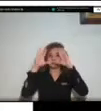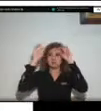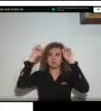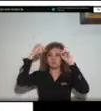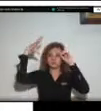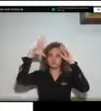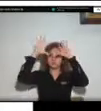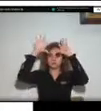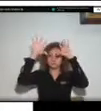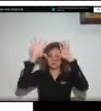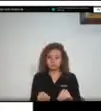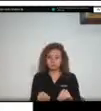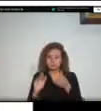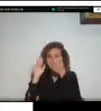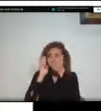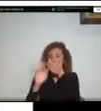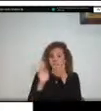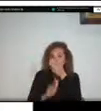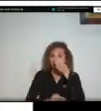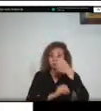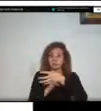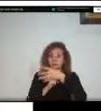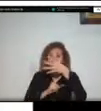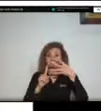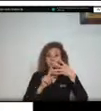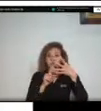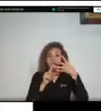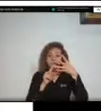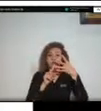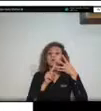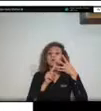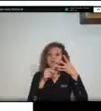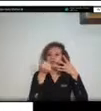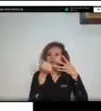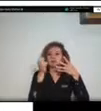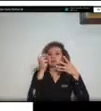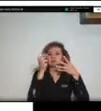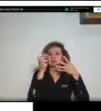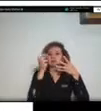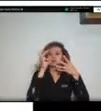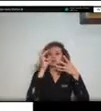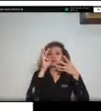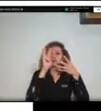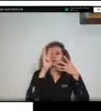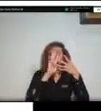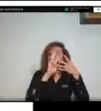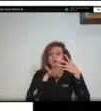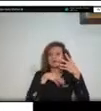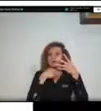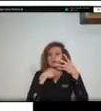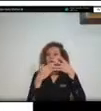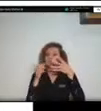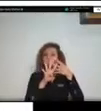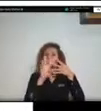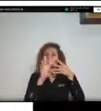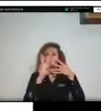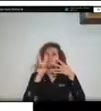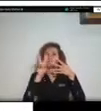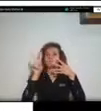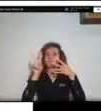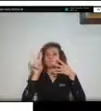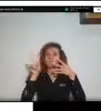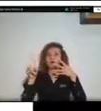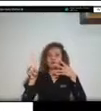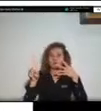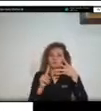nivel número 2 entre 13 y 41 puntos con el percentil 67 y el nivel 3 está comprendido entre